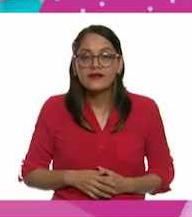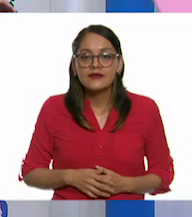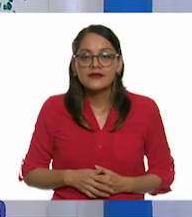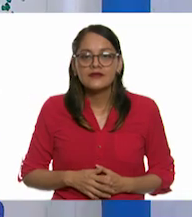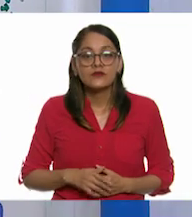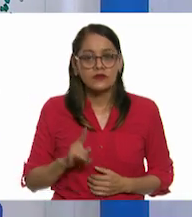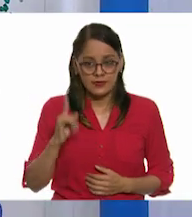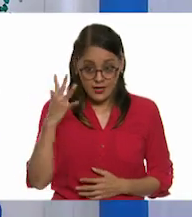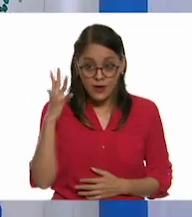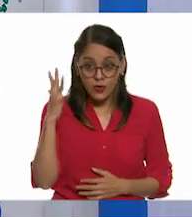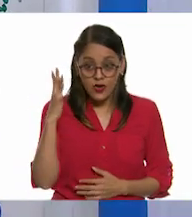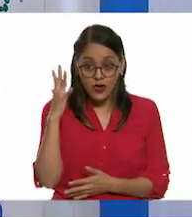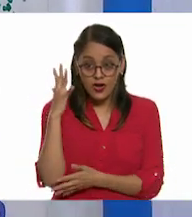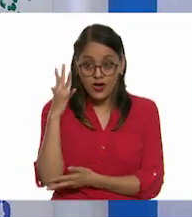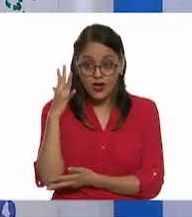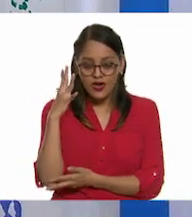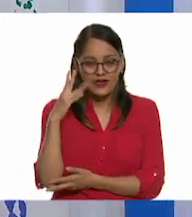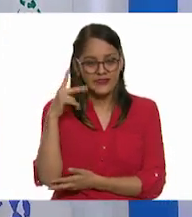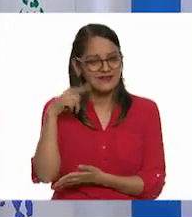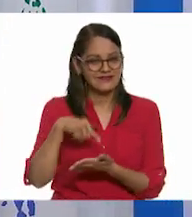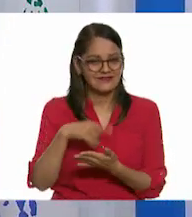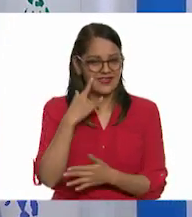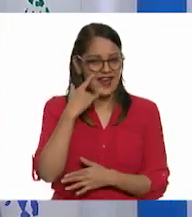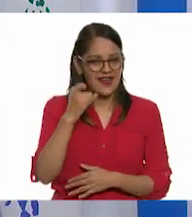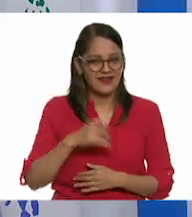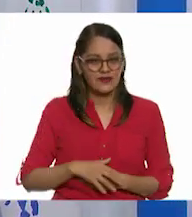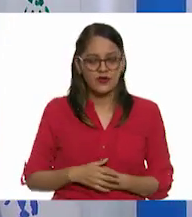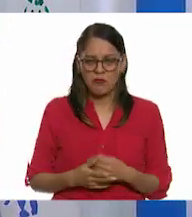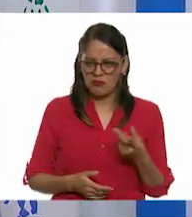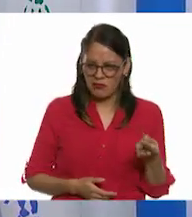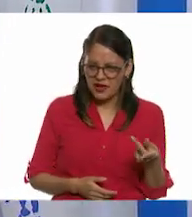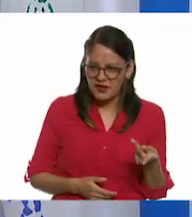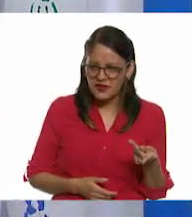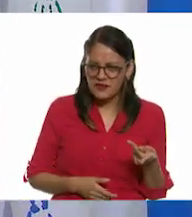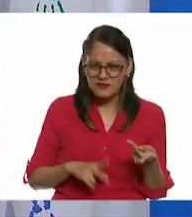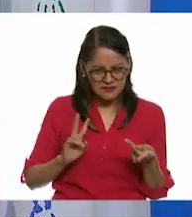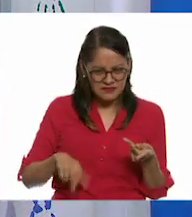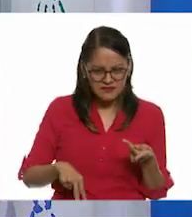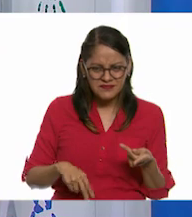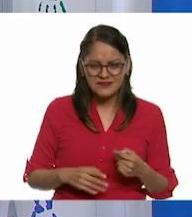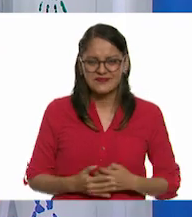Ok, ¿un árbol? Está raro. Bueno, ¿un árbol? ¿Un perro? ¿De verdad?